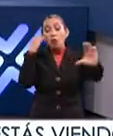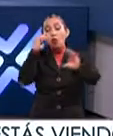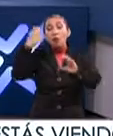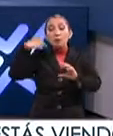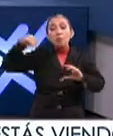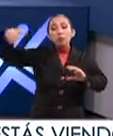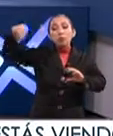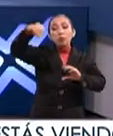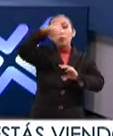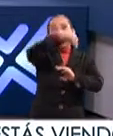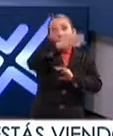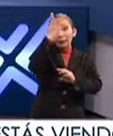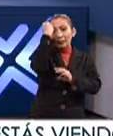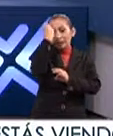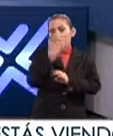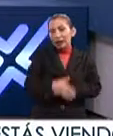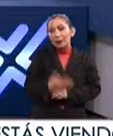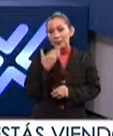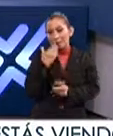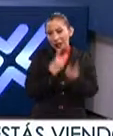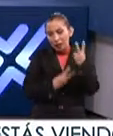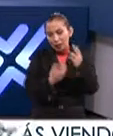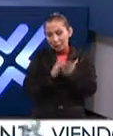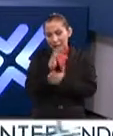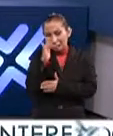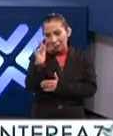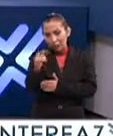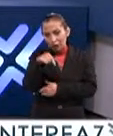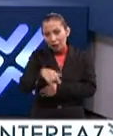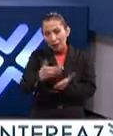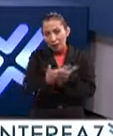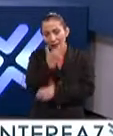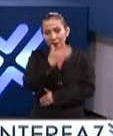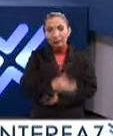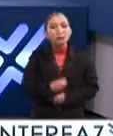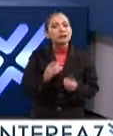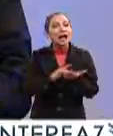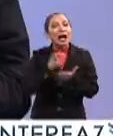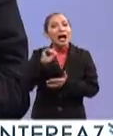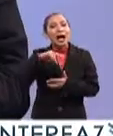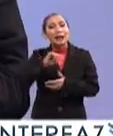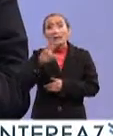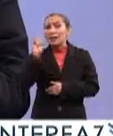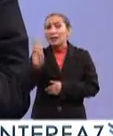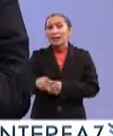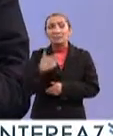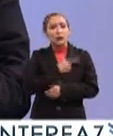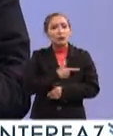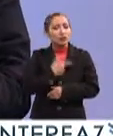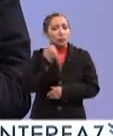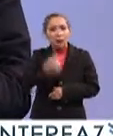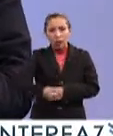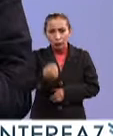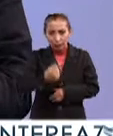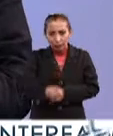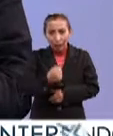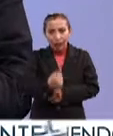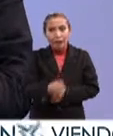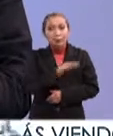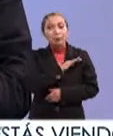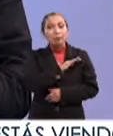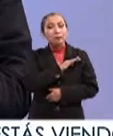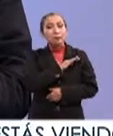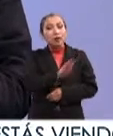Móviles de Aprendizaje. Bienvenido, ingeniero, muchísimas gracias por estar con nosotros esta mañana. Muchas gracias, Ana Cristina. La verdad es que es un gusto saludarlos y